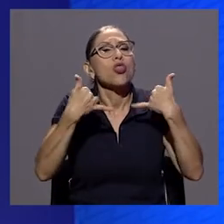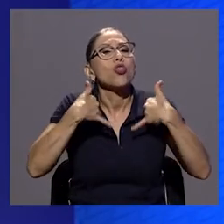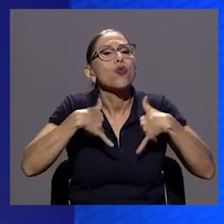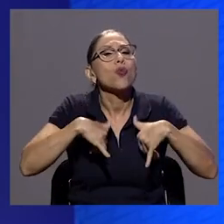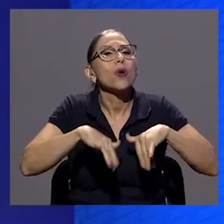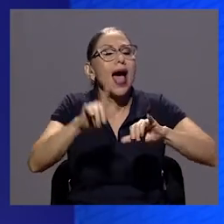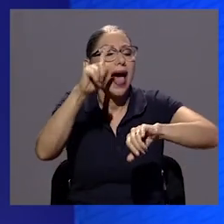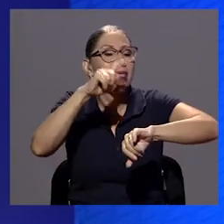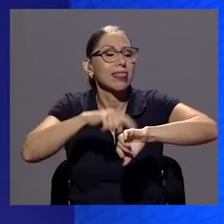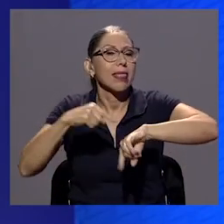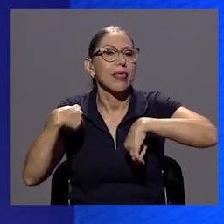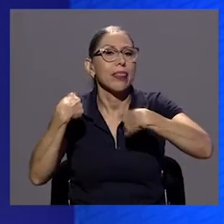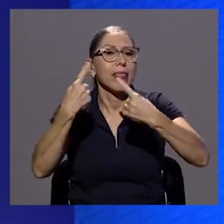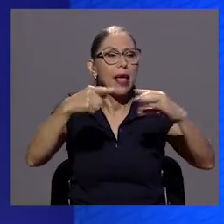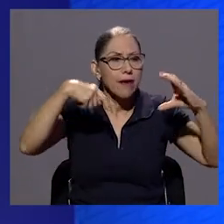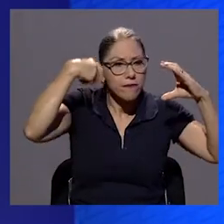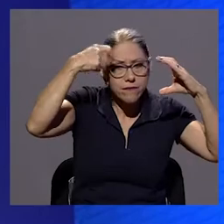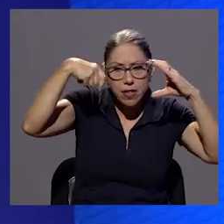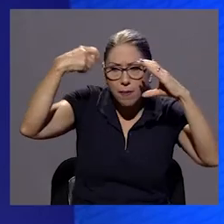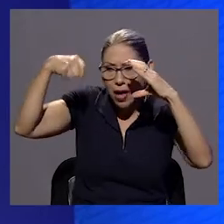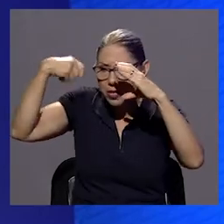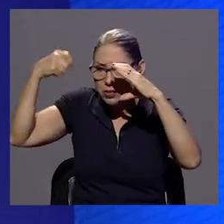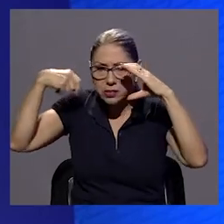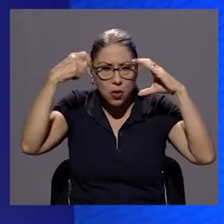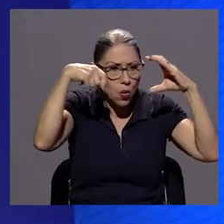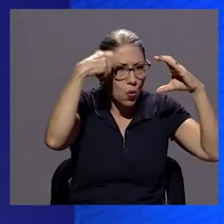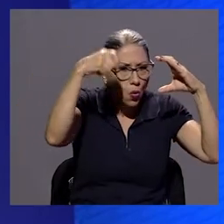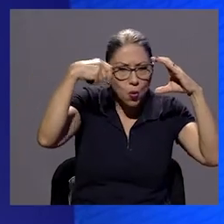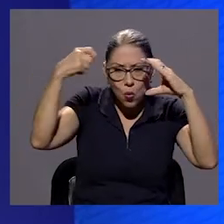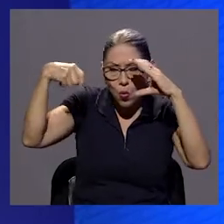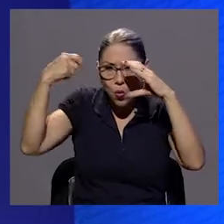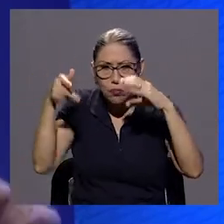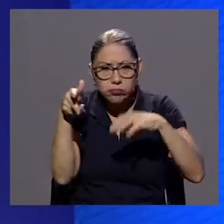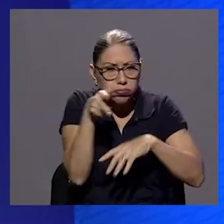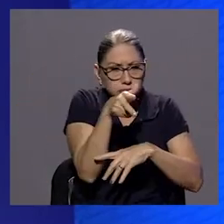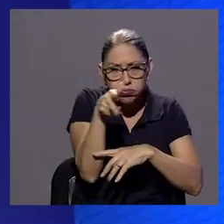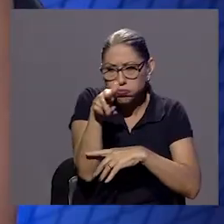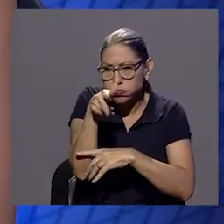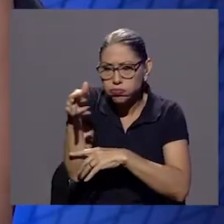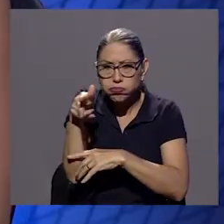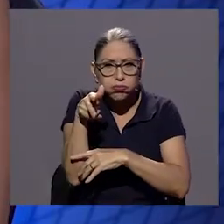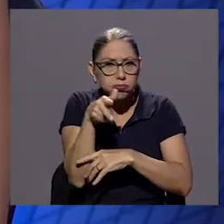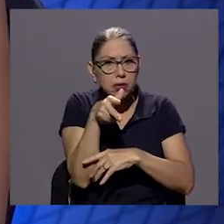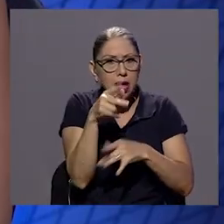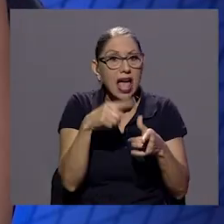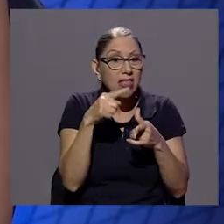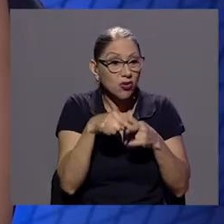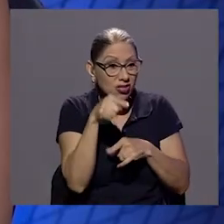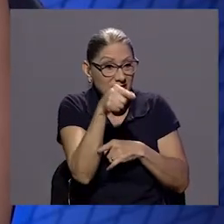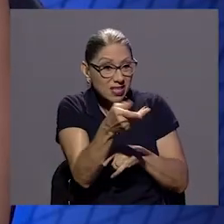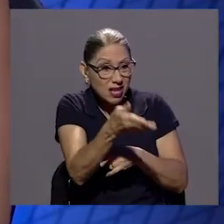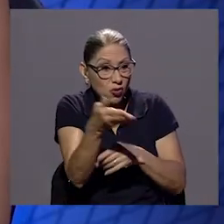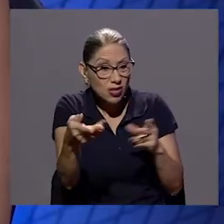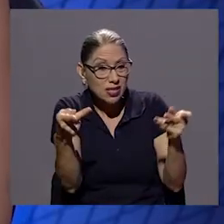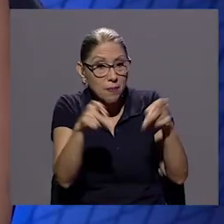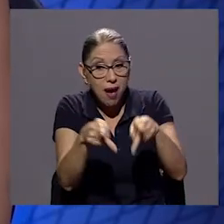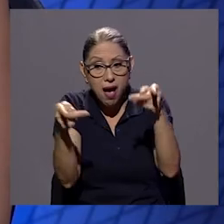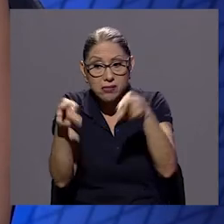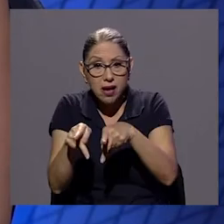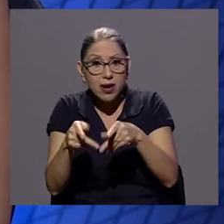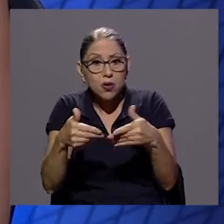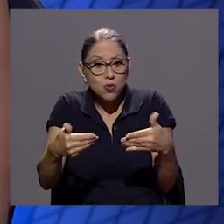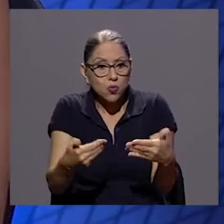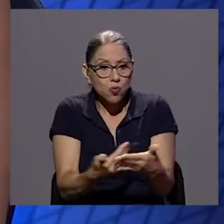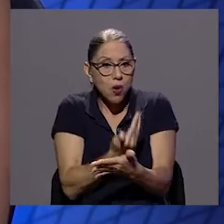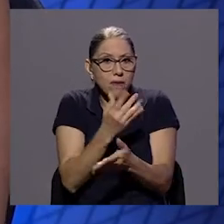tiene que haber dado una cierta conformación nueva conformación al relato totalmente y es lo que te decía al inicio que si